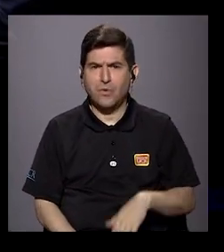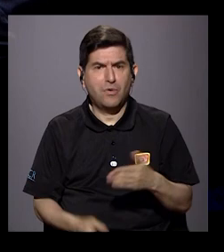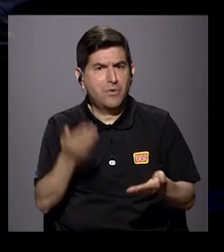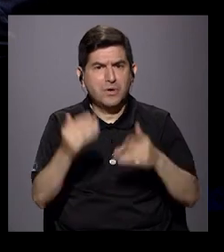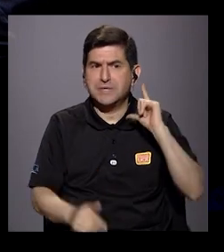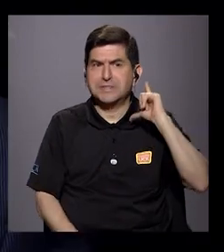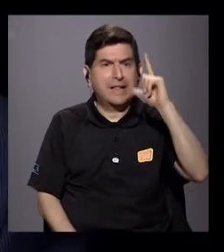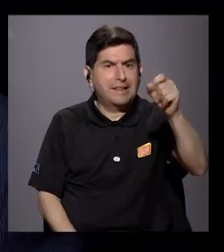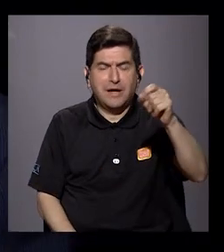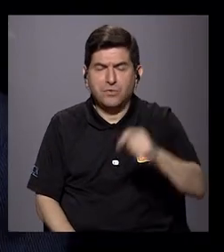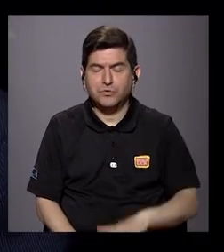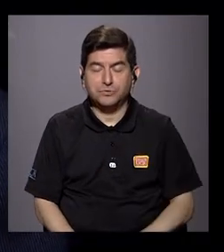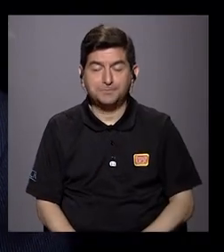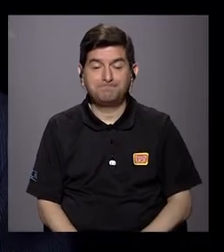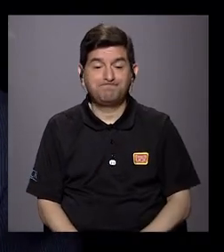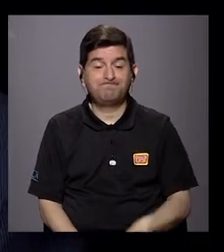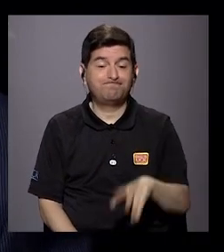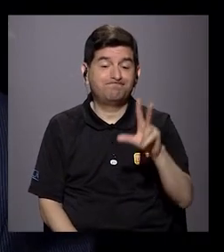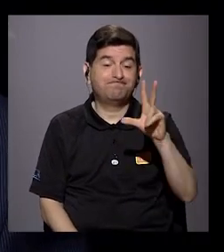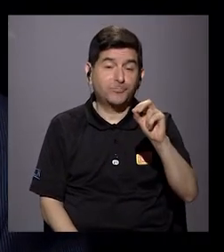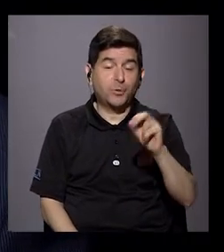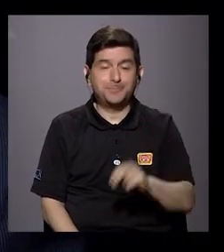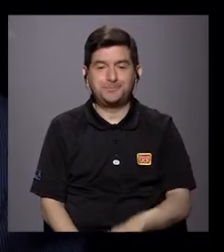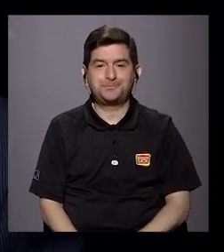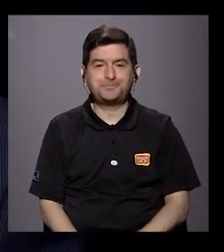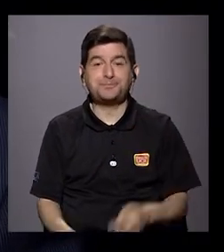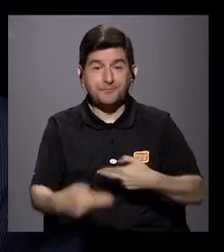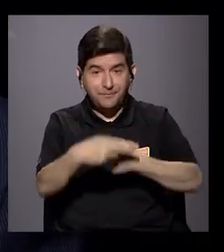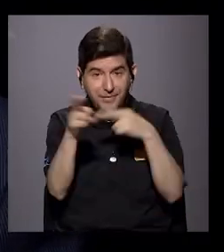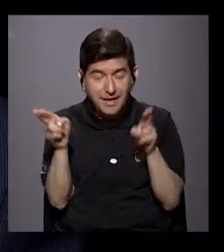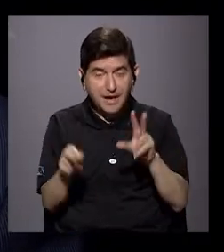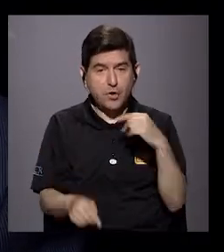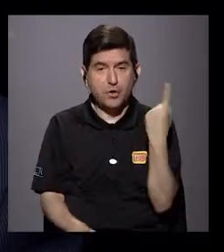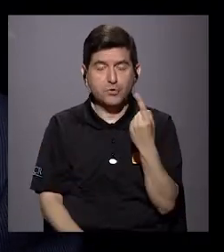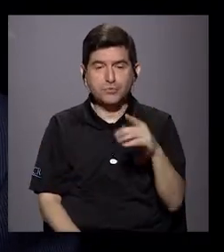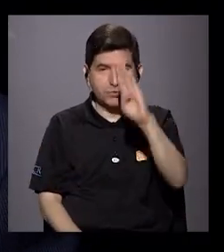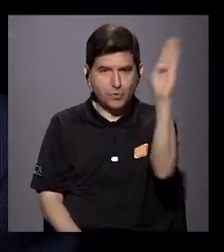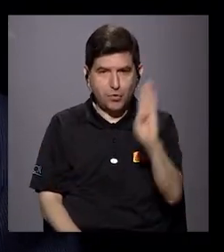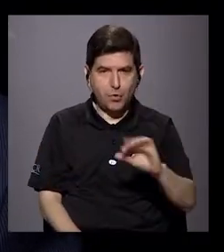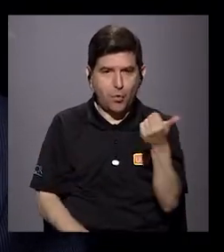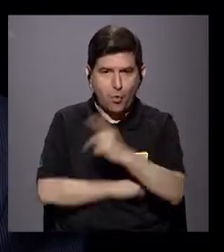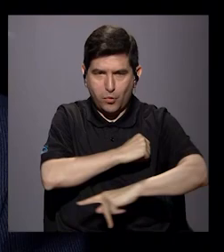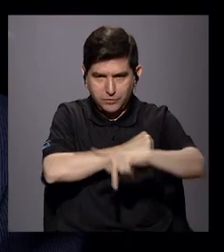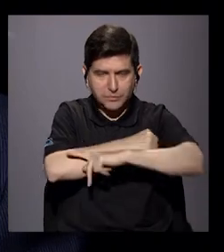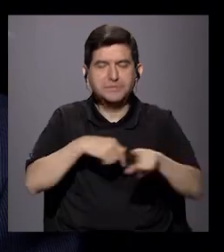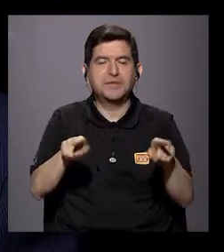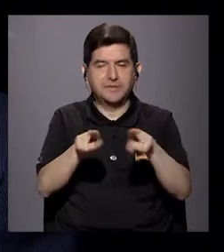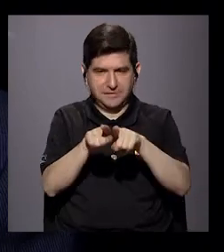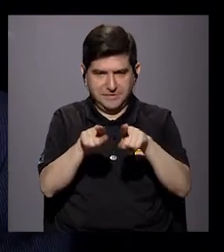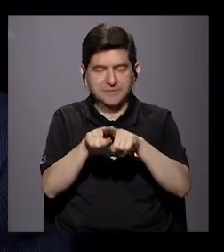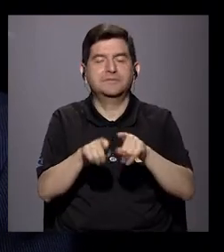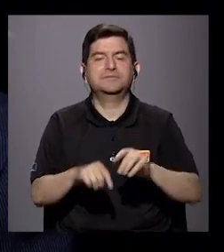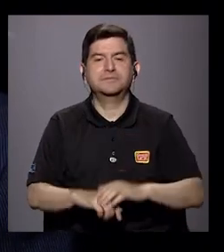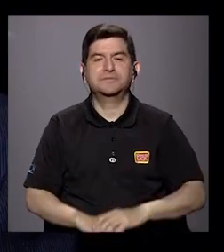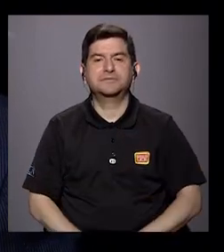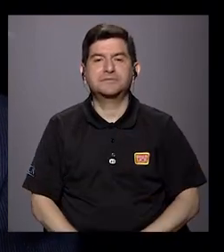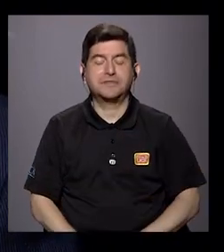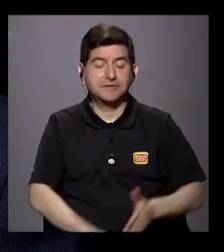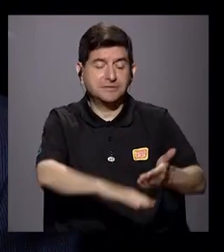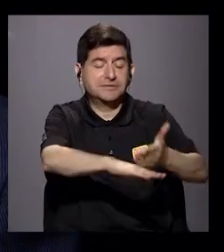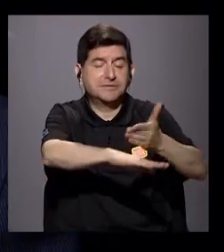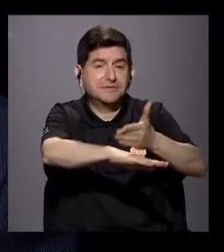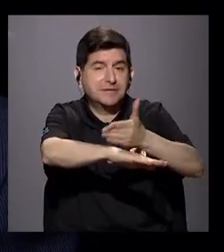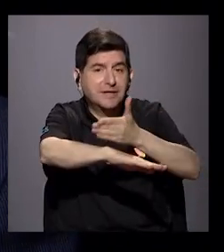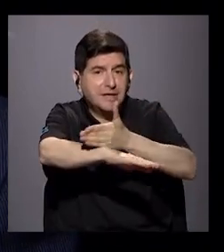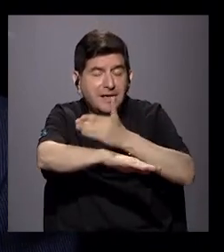Luis. No. A ver, yo creo que a nivel de la región, y no solo Brasil, hay otros países en donde el